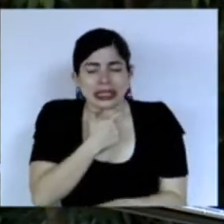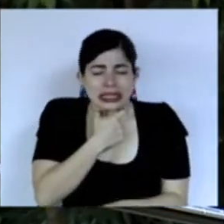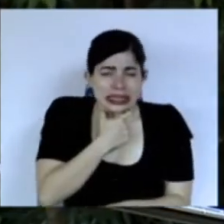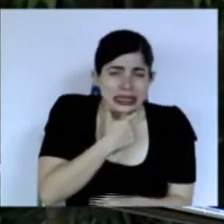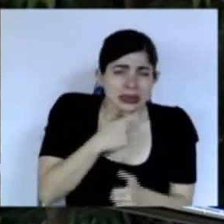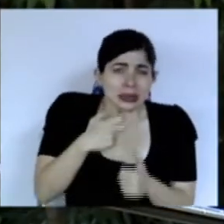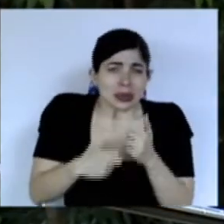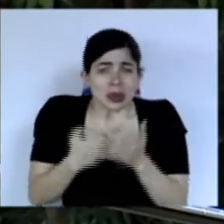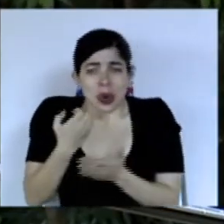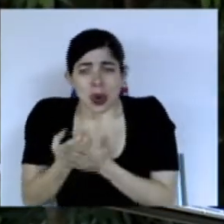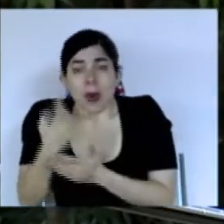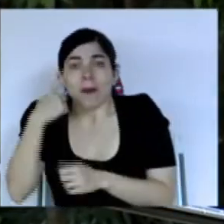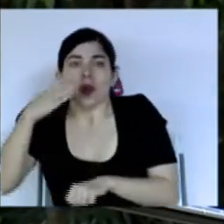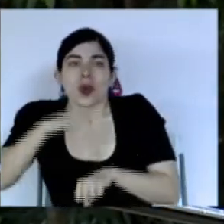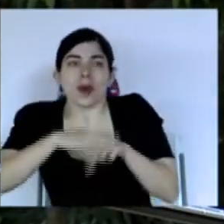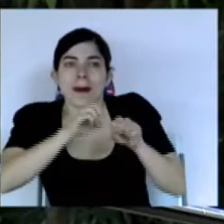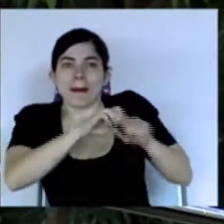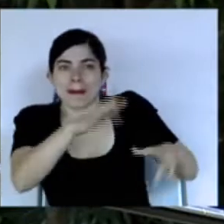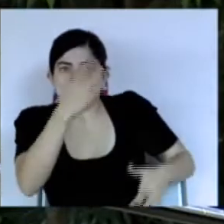económica derivada de la pandemia